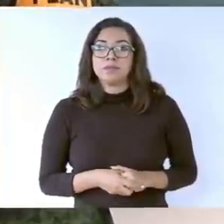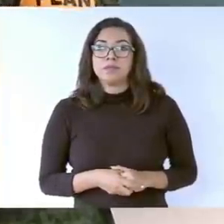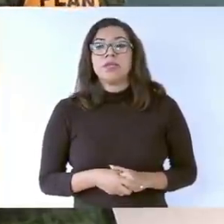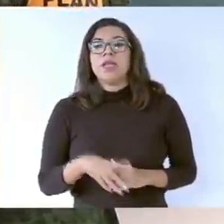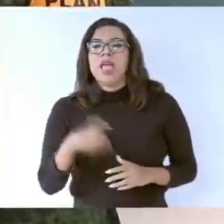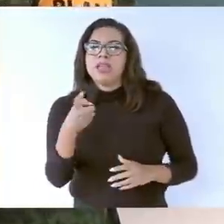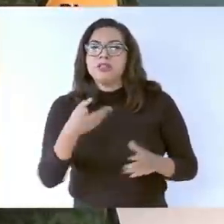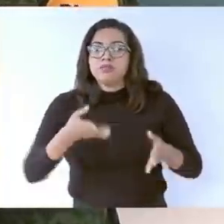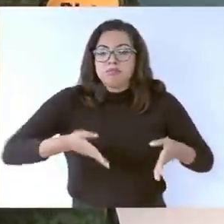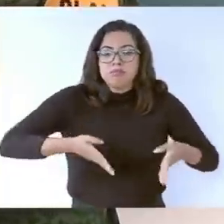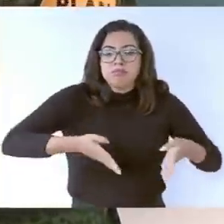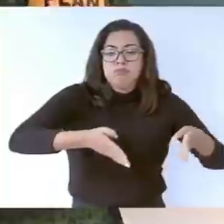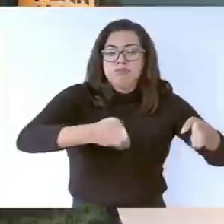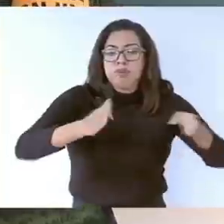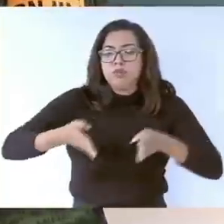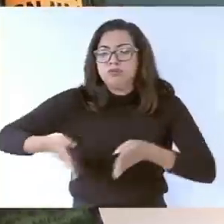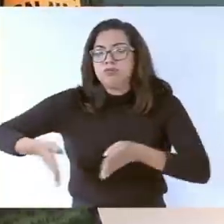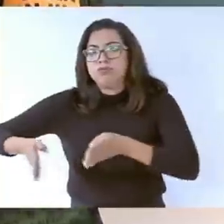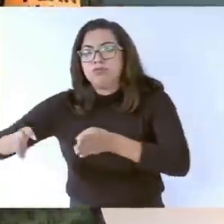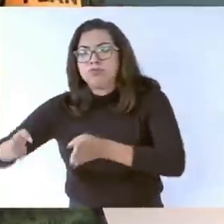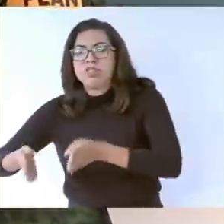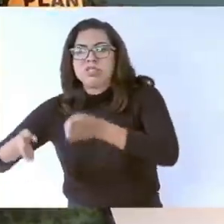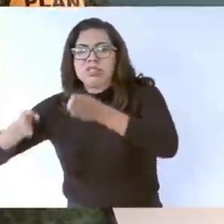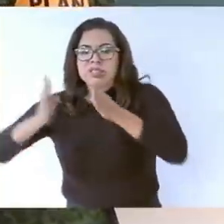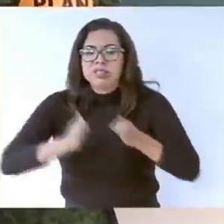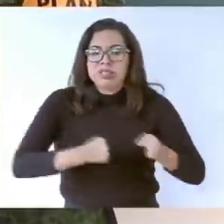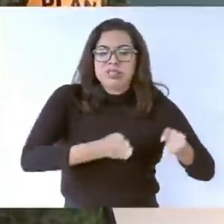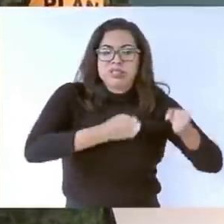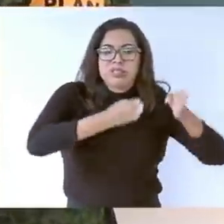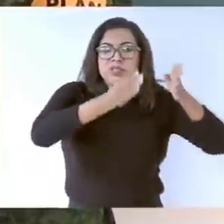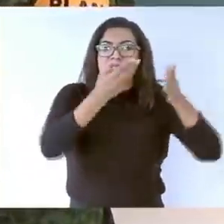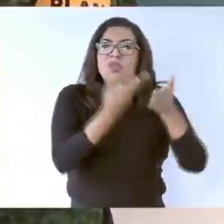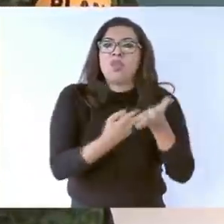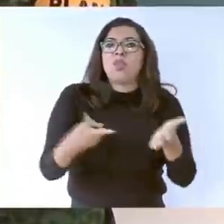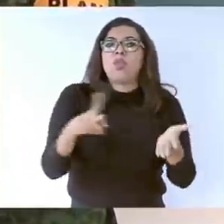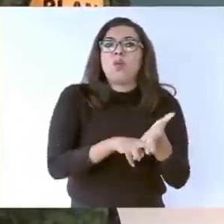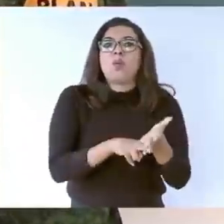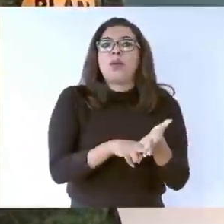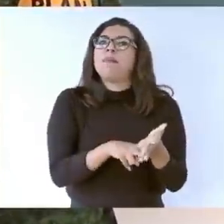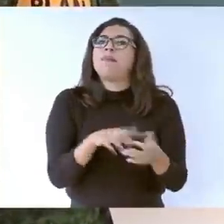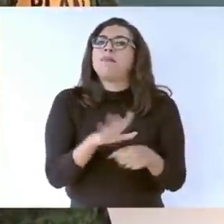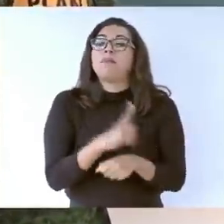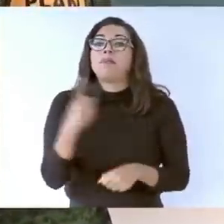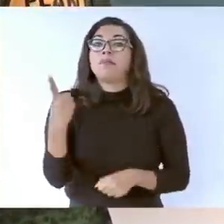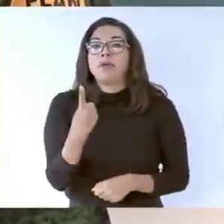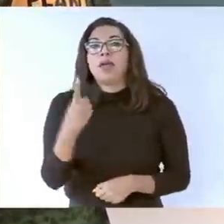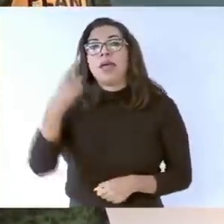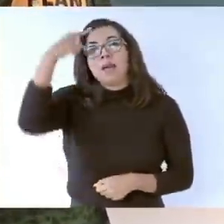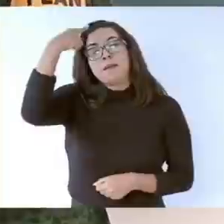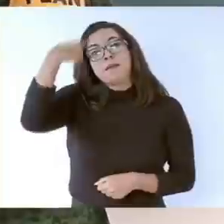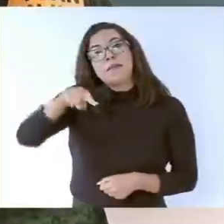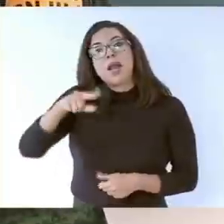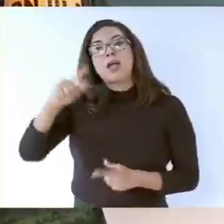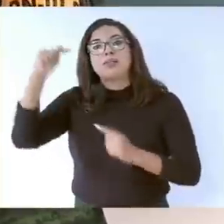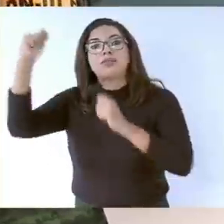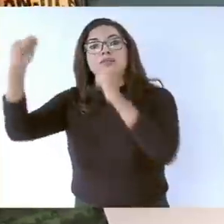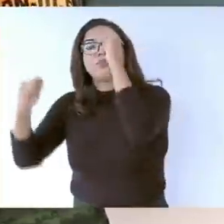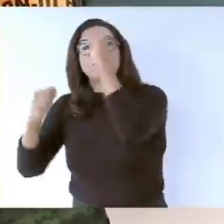vía de ferrocarril, además de limitar las afectaciones a los turistas, pobladores y negocios,